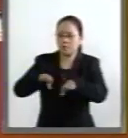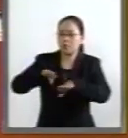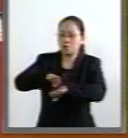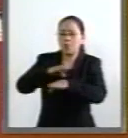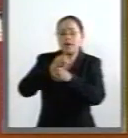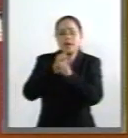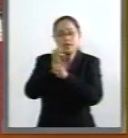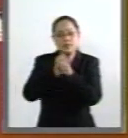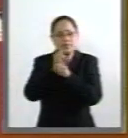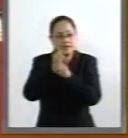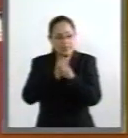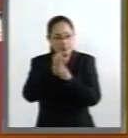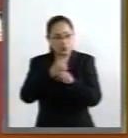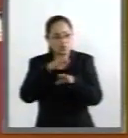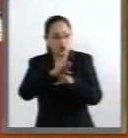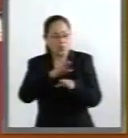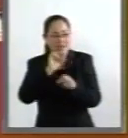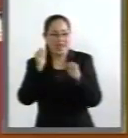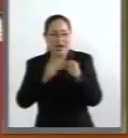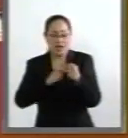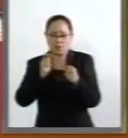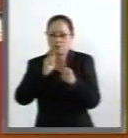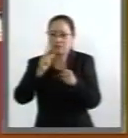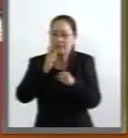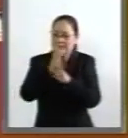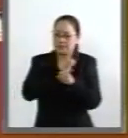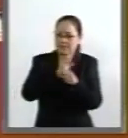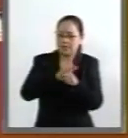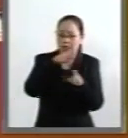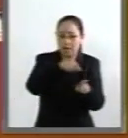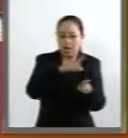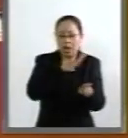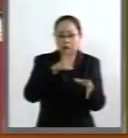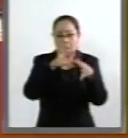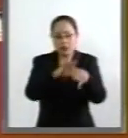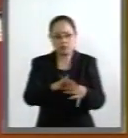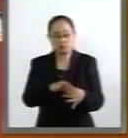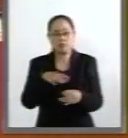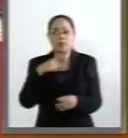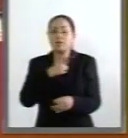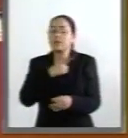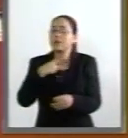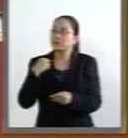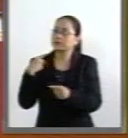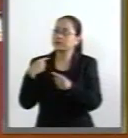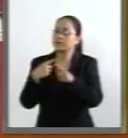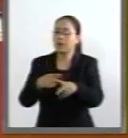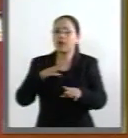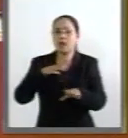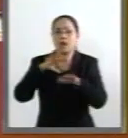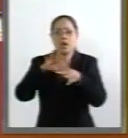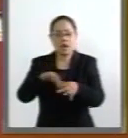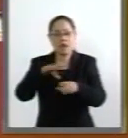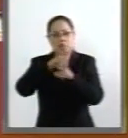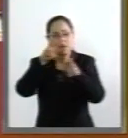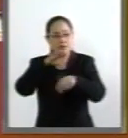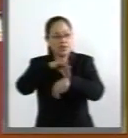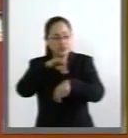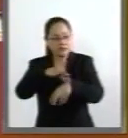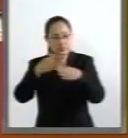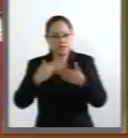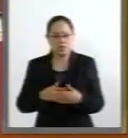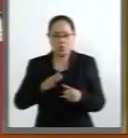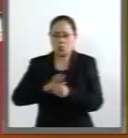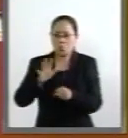investigación en la especialidad respectiva. Tercero, tener una trayectoria reconocida en la medicina y reconocidos